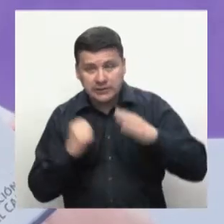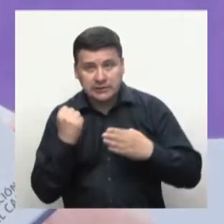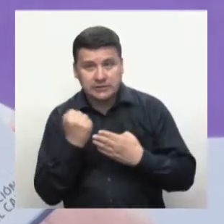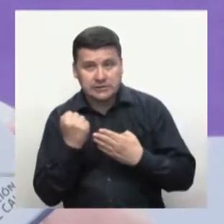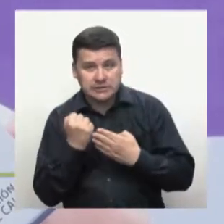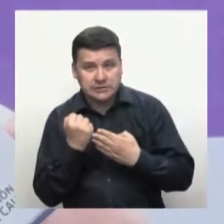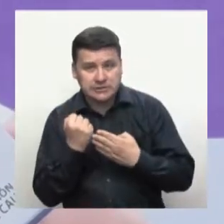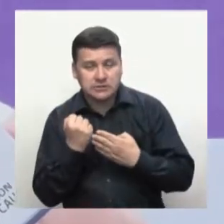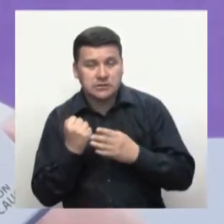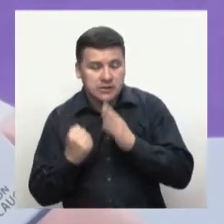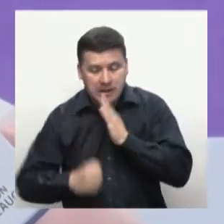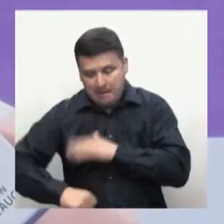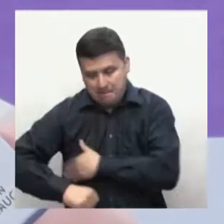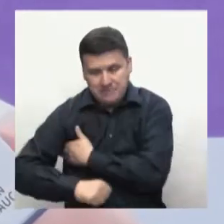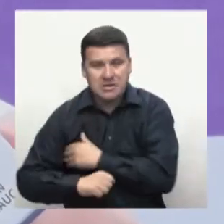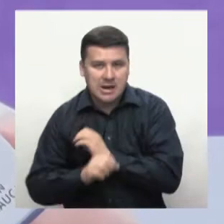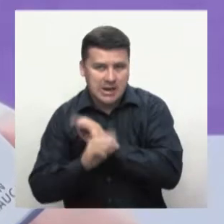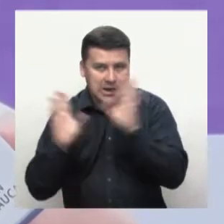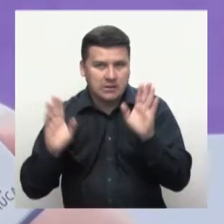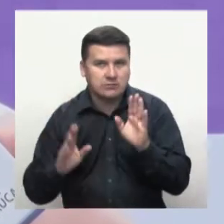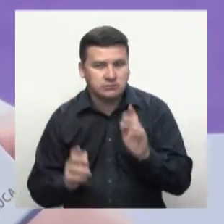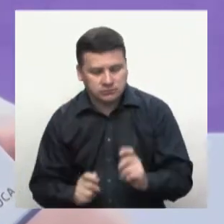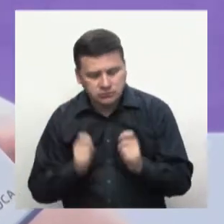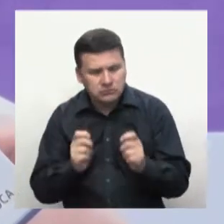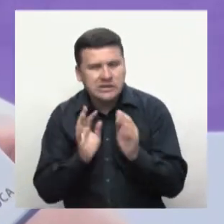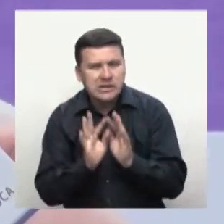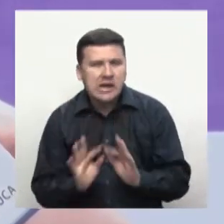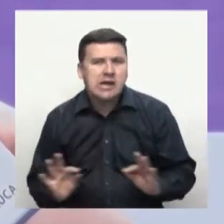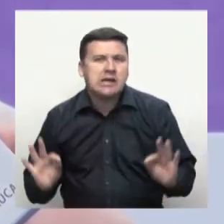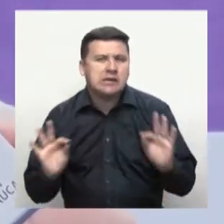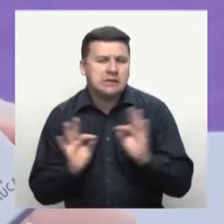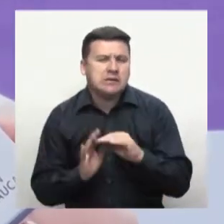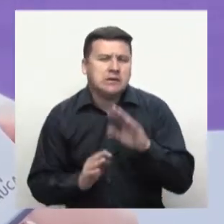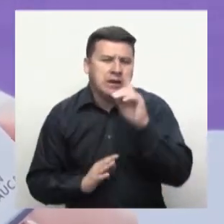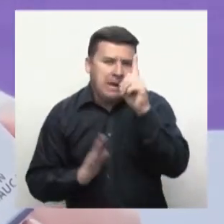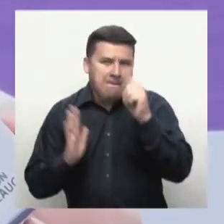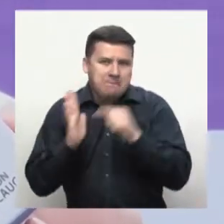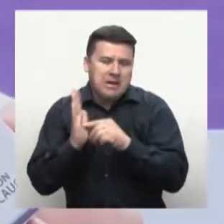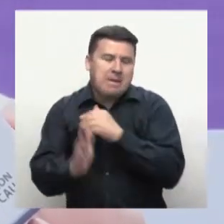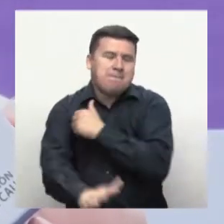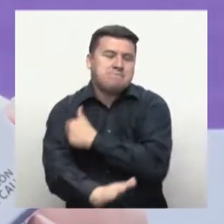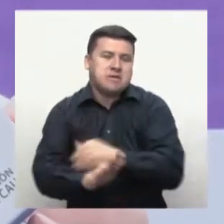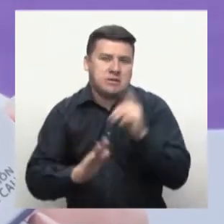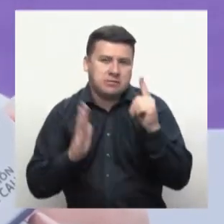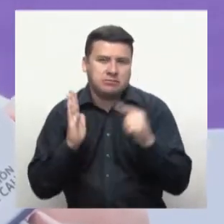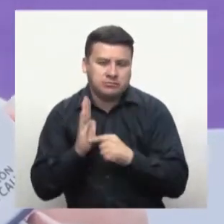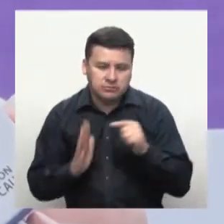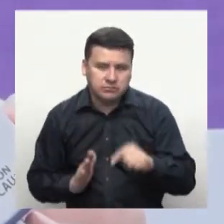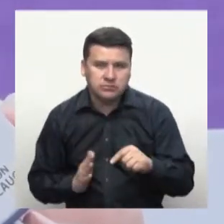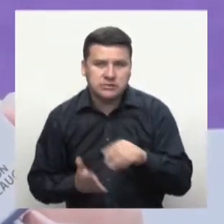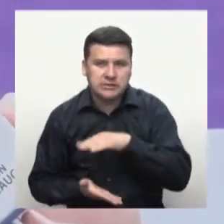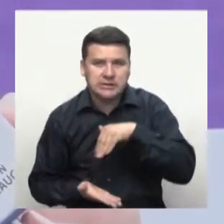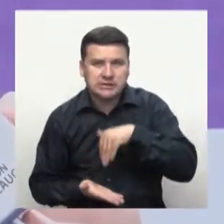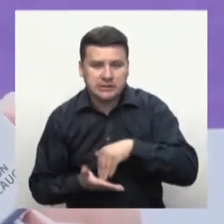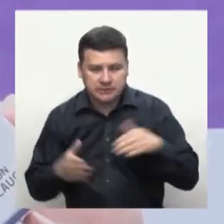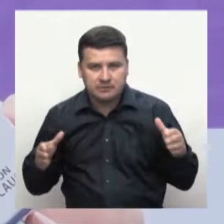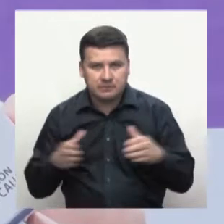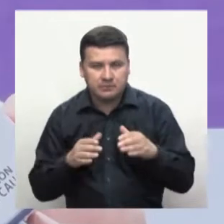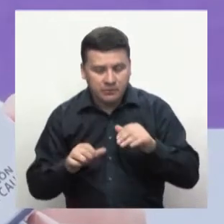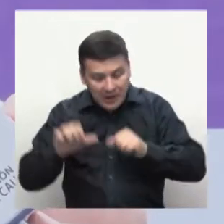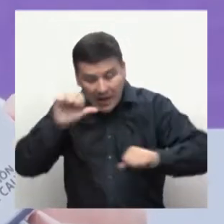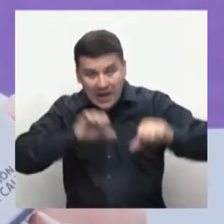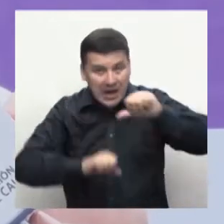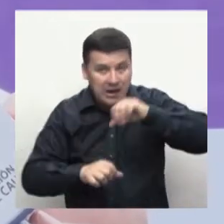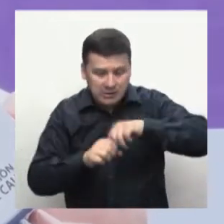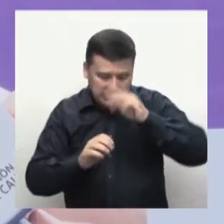ministerio. Hay unos aportes muy importantes de más de mil millones de pesos y este centro, este laboratorio de emprendimiento y